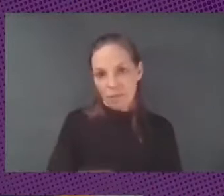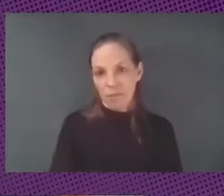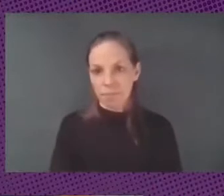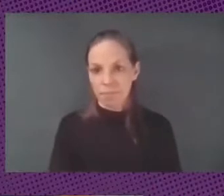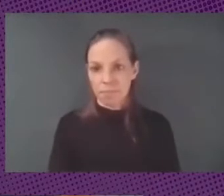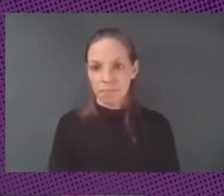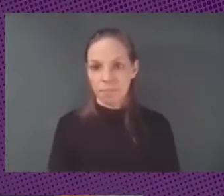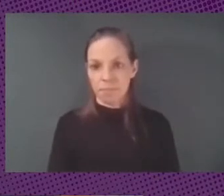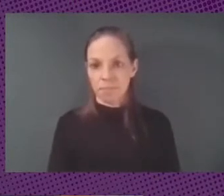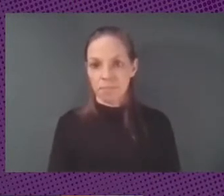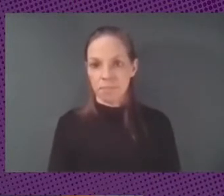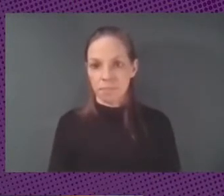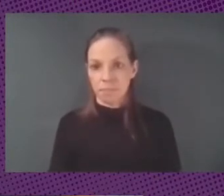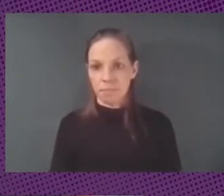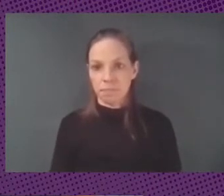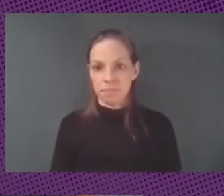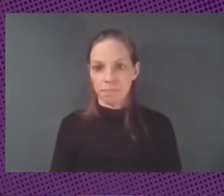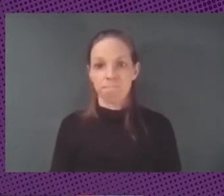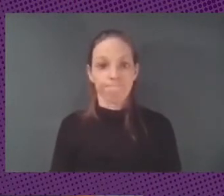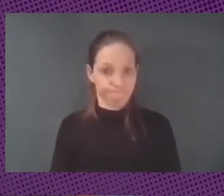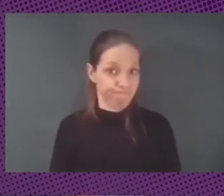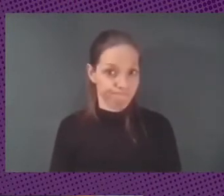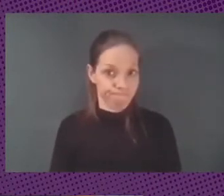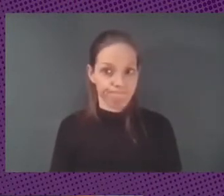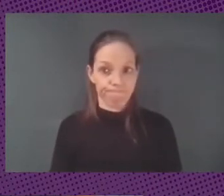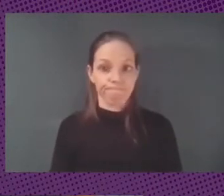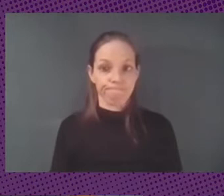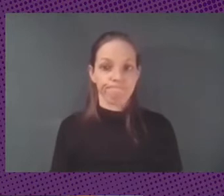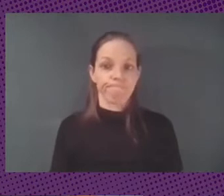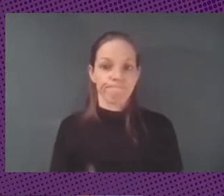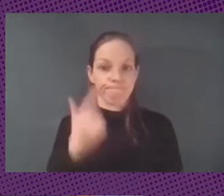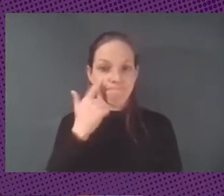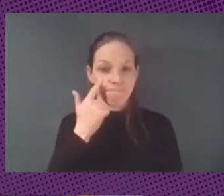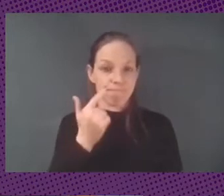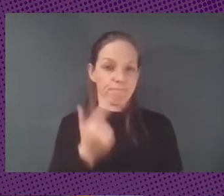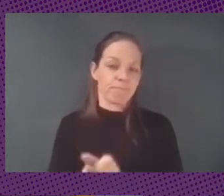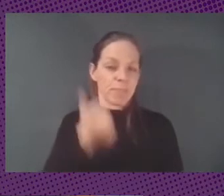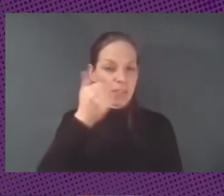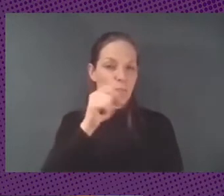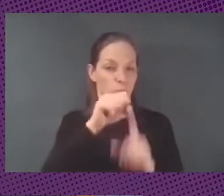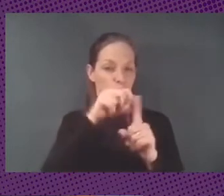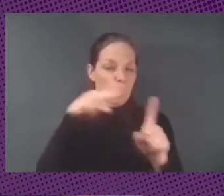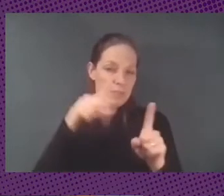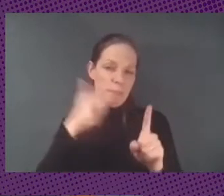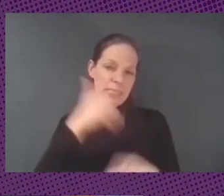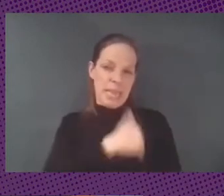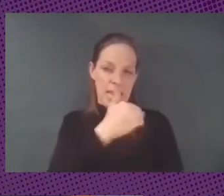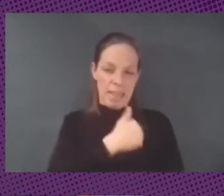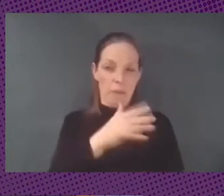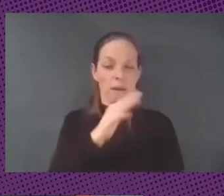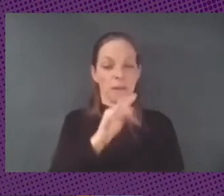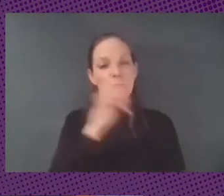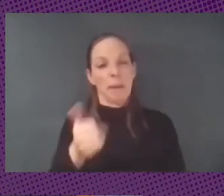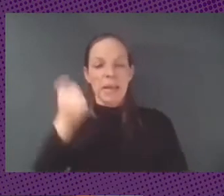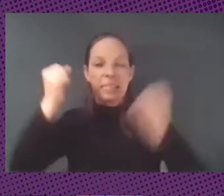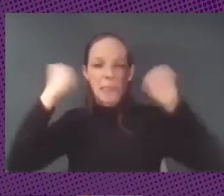si eso es bien conocido vemos un poco la aproximación un poco más académica vamos a tratar de ir un poquito a la práctica más local